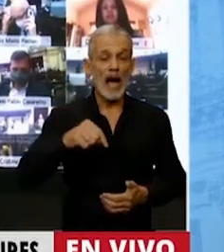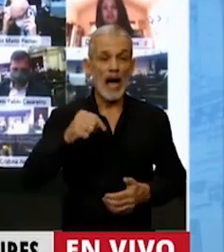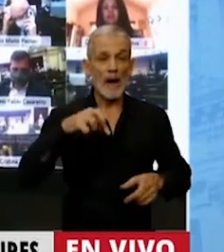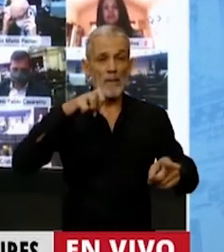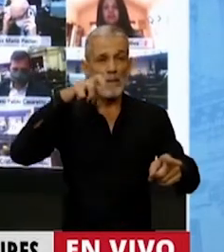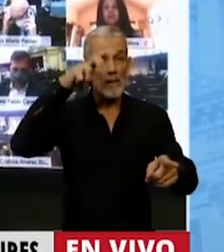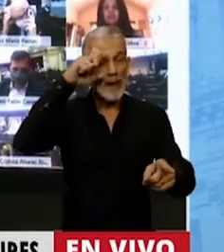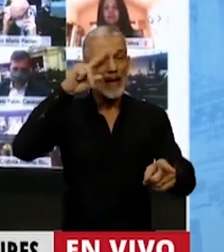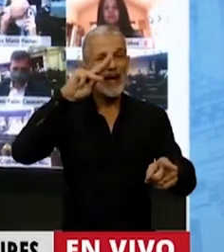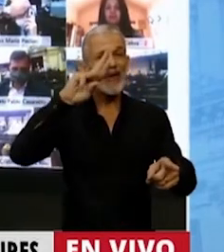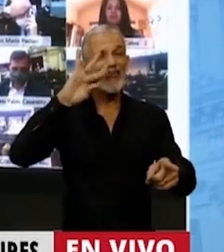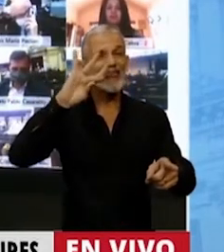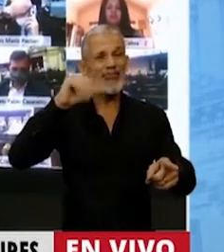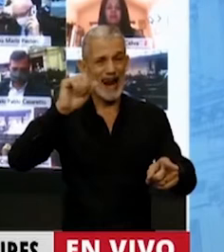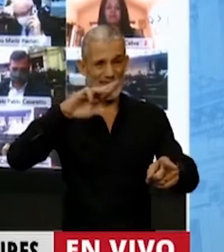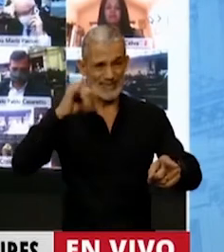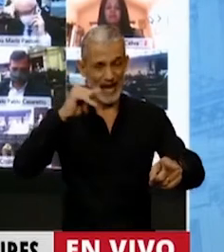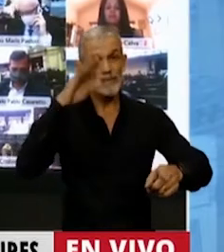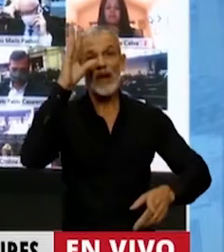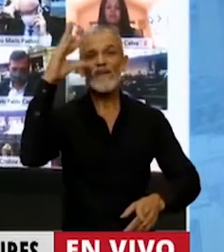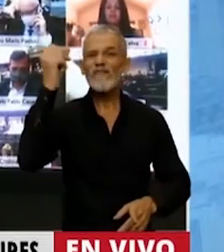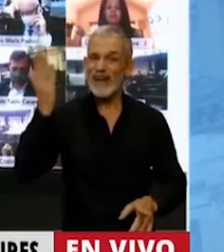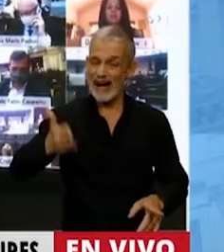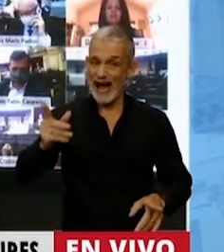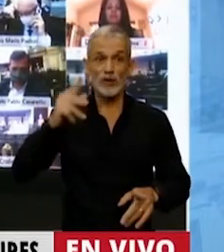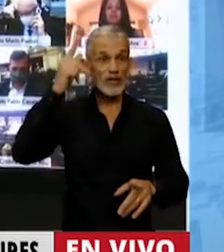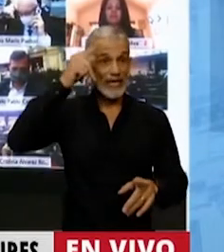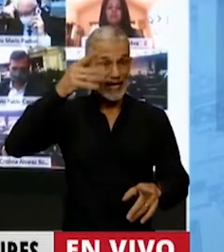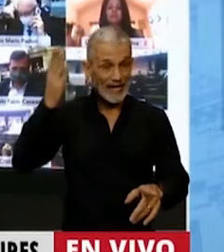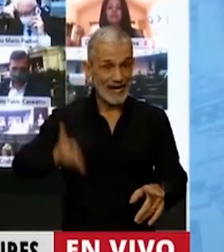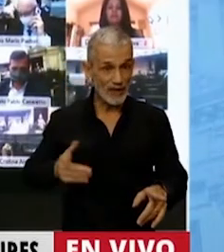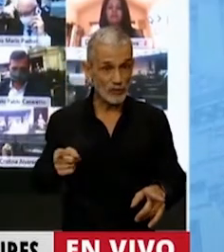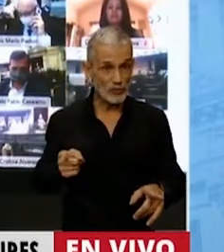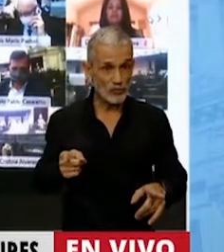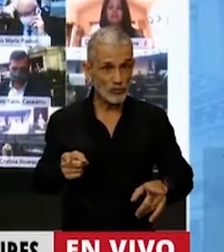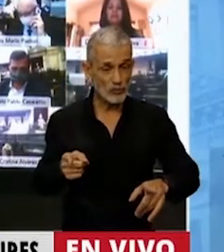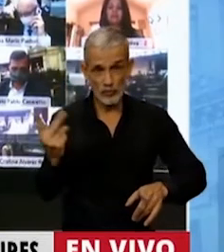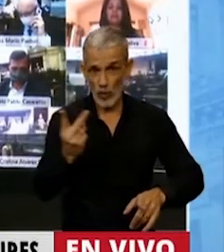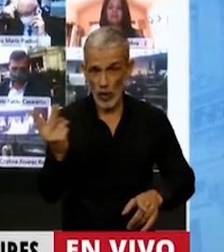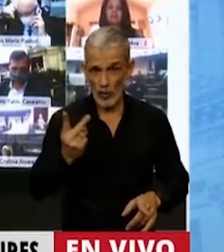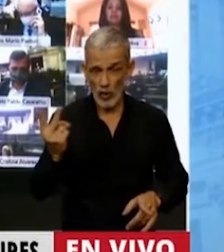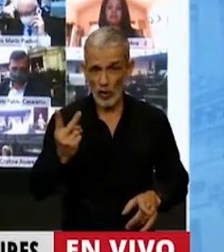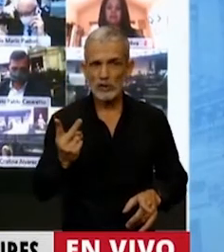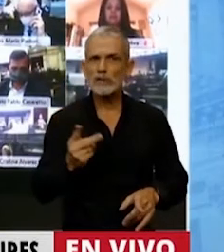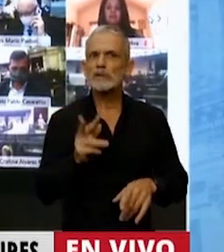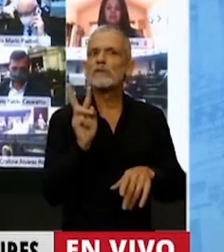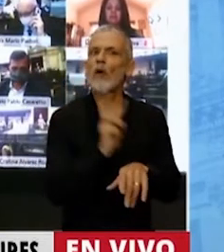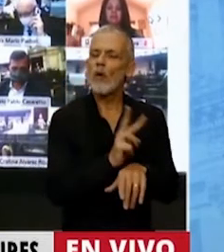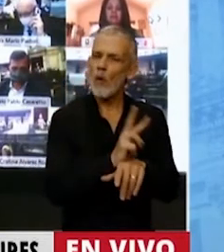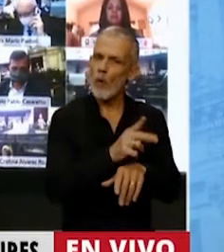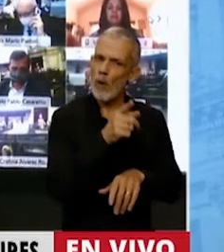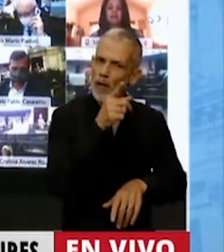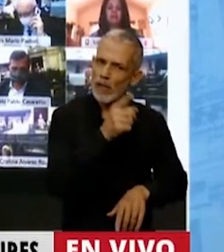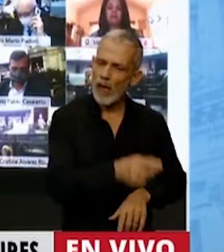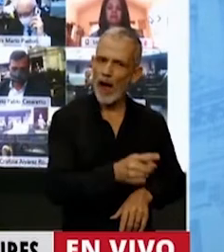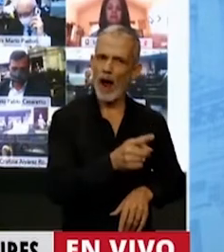Pedraza, tanto Cristina Fernández como Néstor Kirchner, lo protegieron